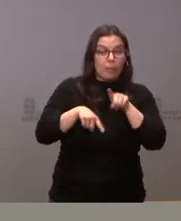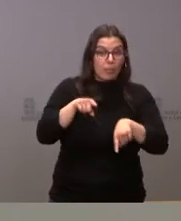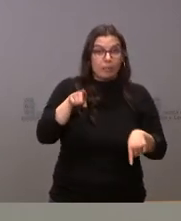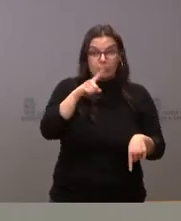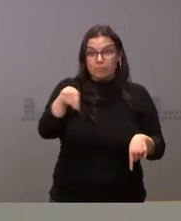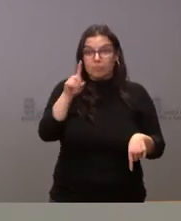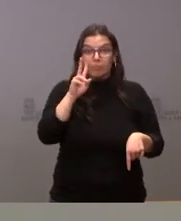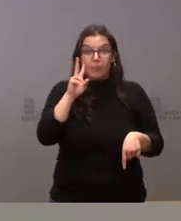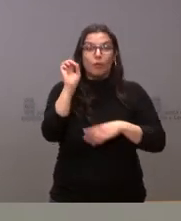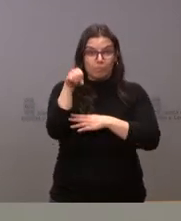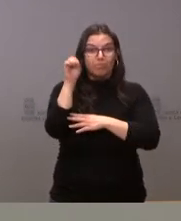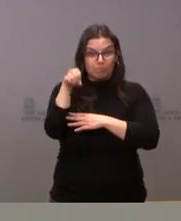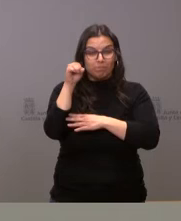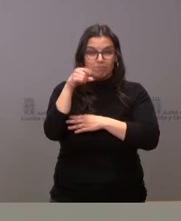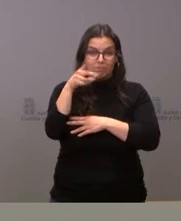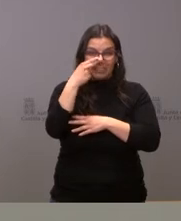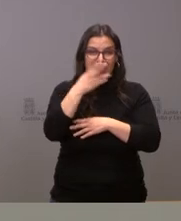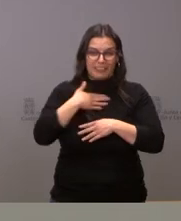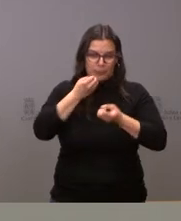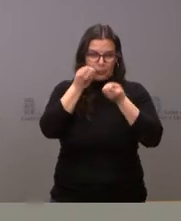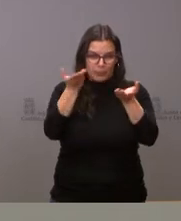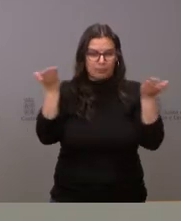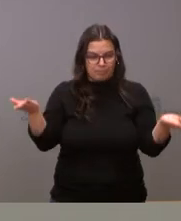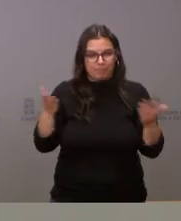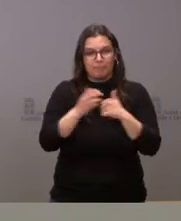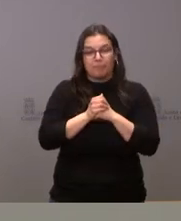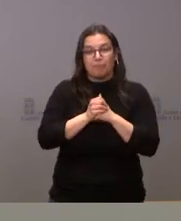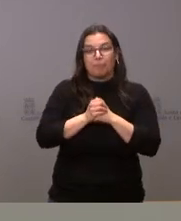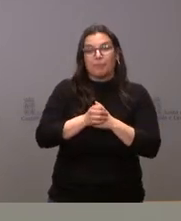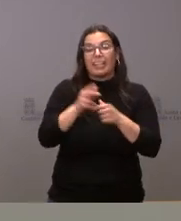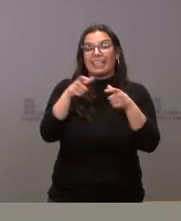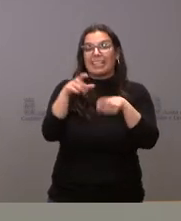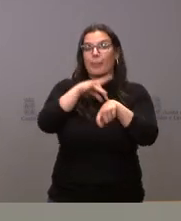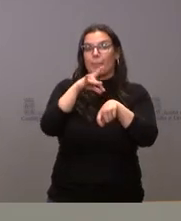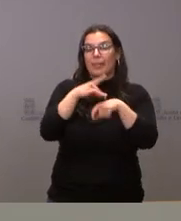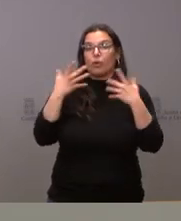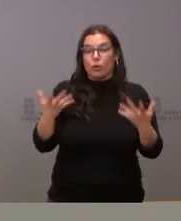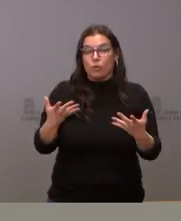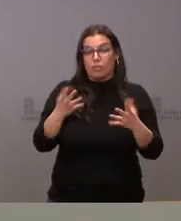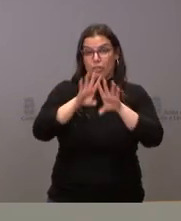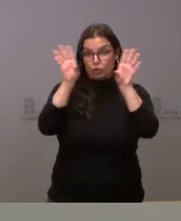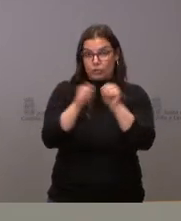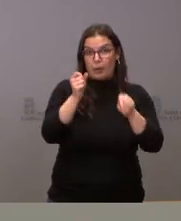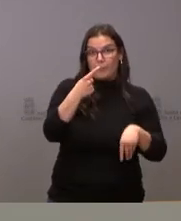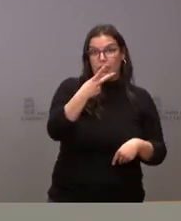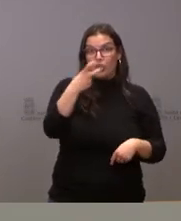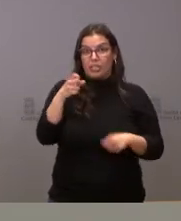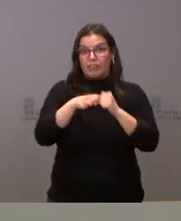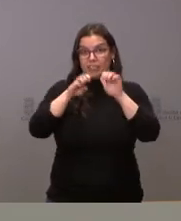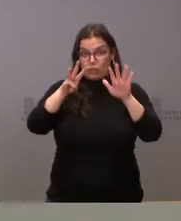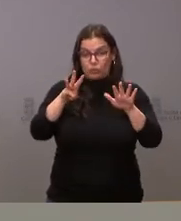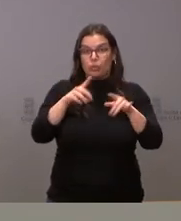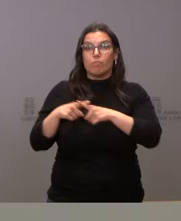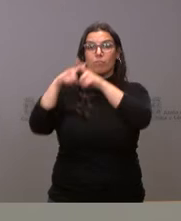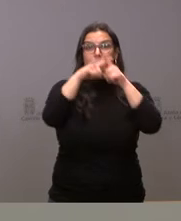por su asentimiento interés en que se lo indique. Pues en el ámbito de tarjetas sanitarias estas 1.228 se distribuyen entre